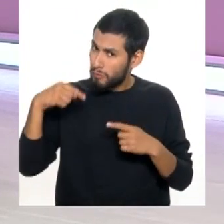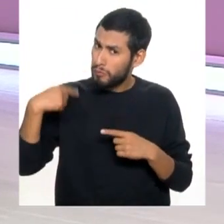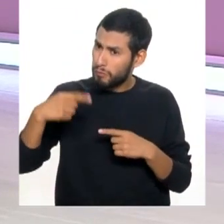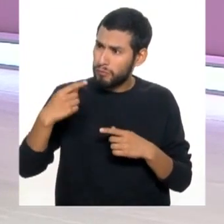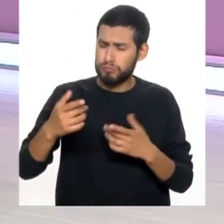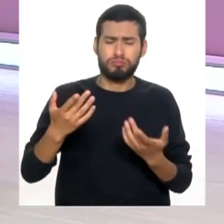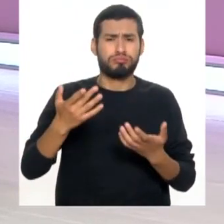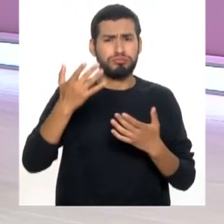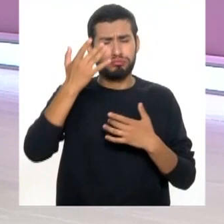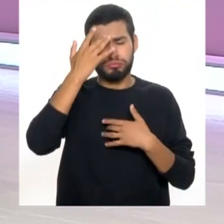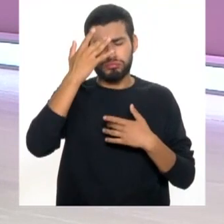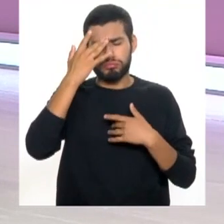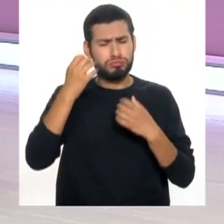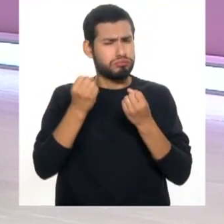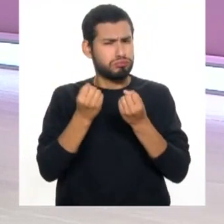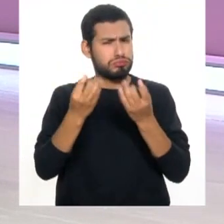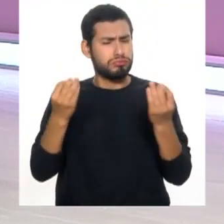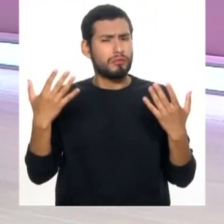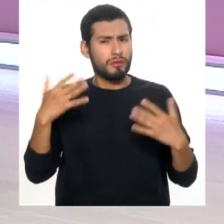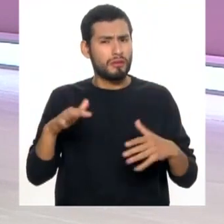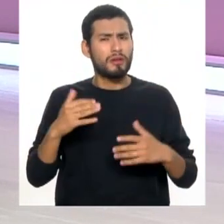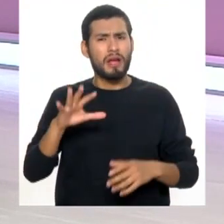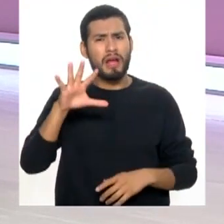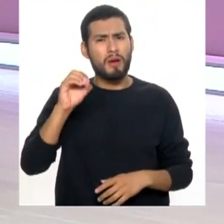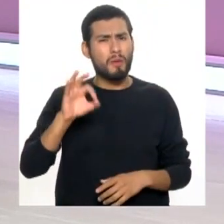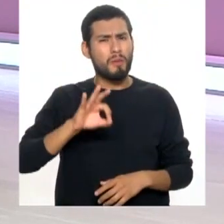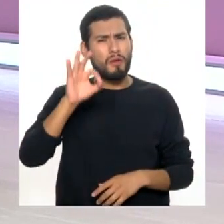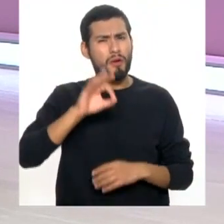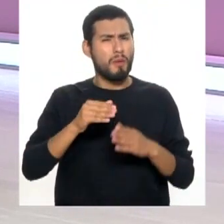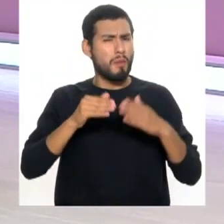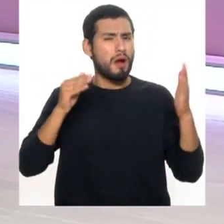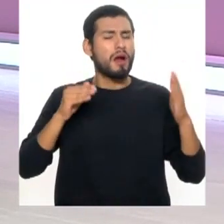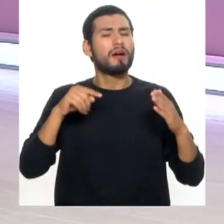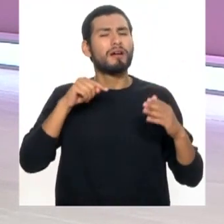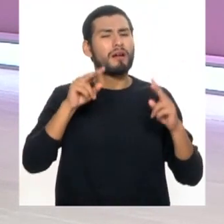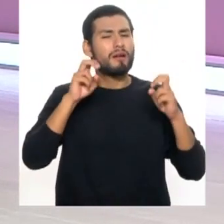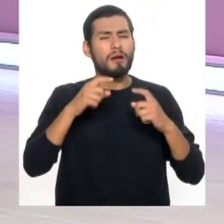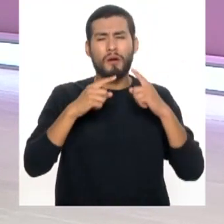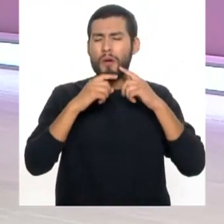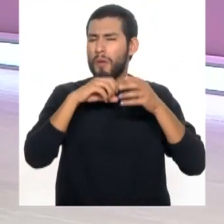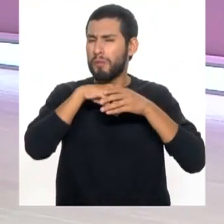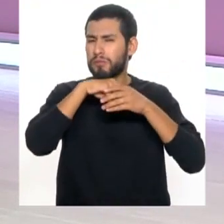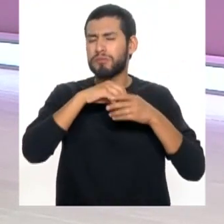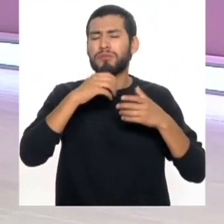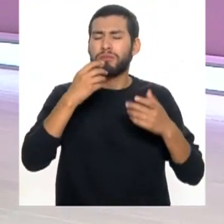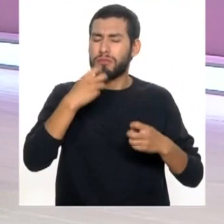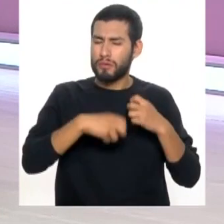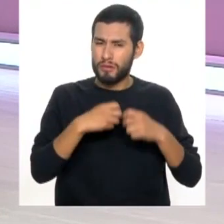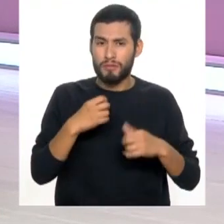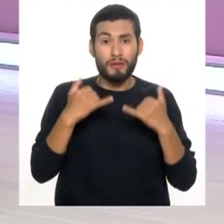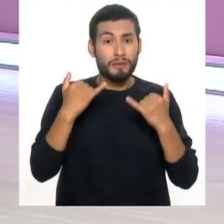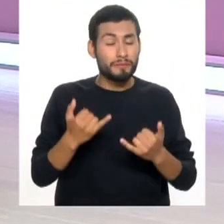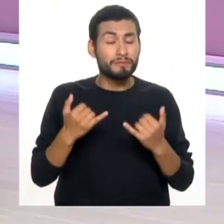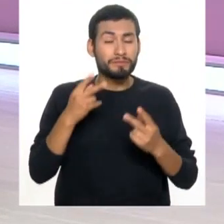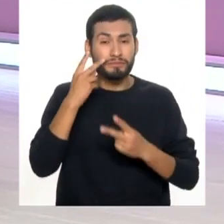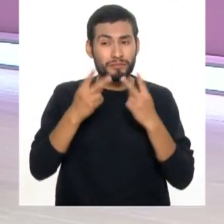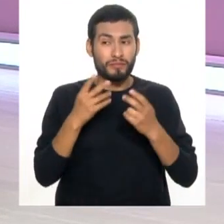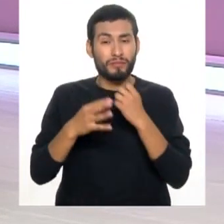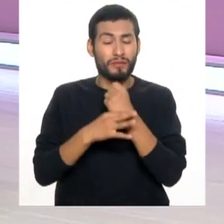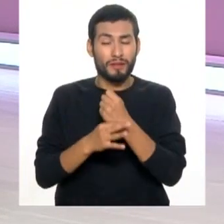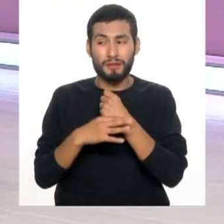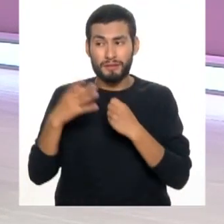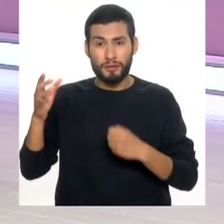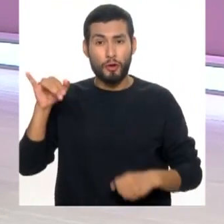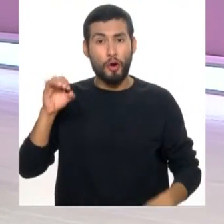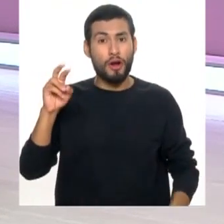problema de salud pública porque más de la mitad de personas tiene problemas con las encías y para eso tenemos hoy día la visita del doctor Jorge